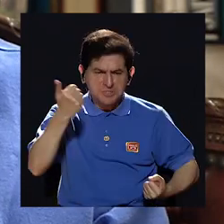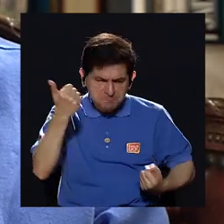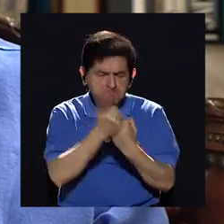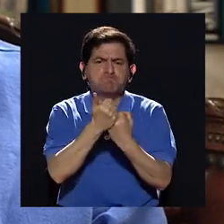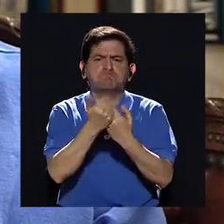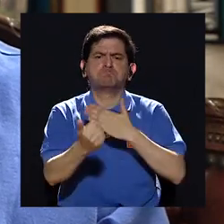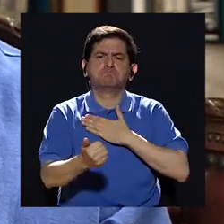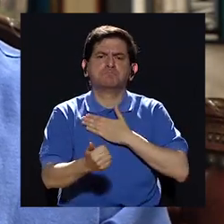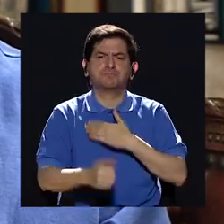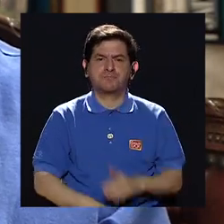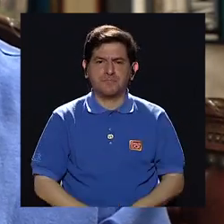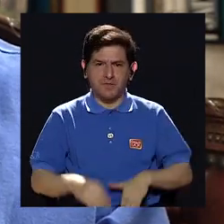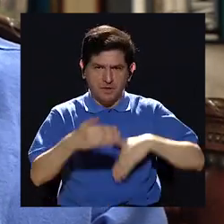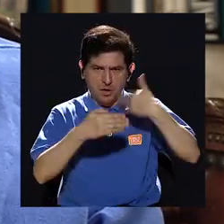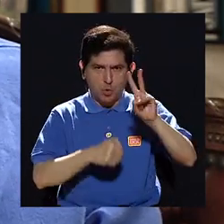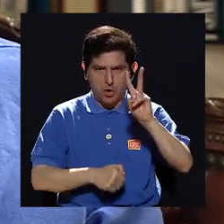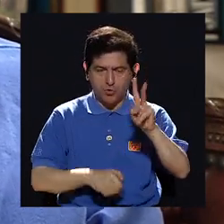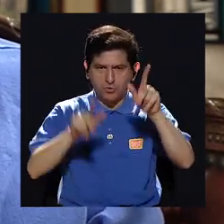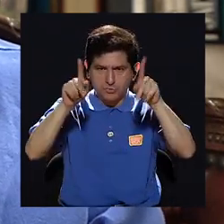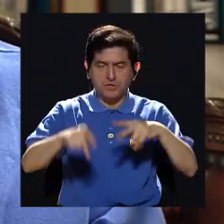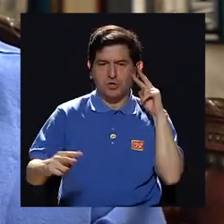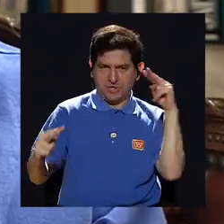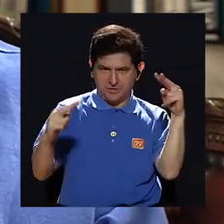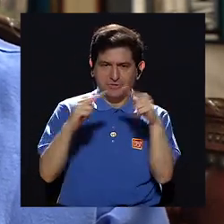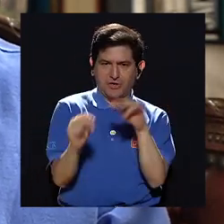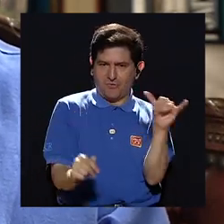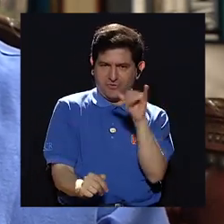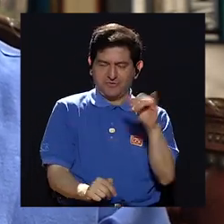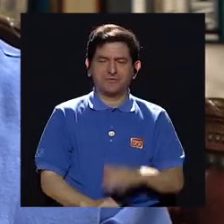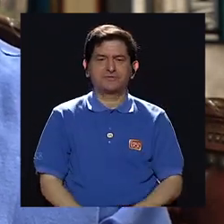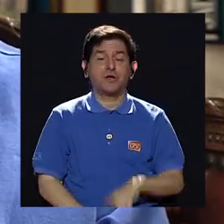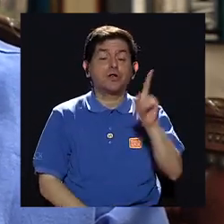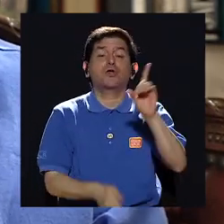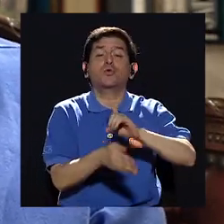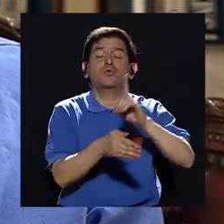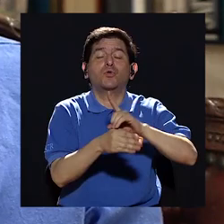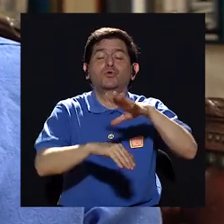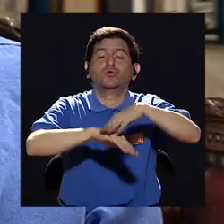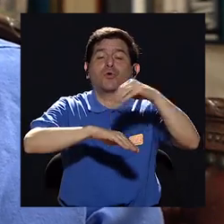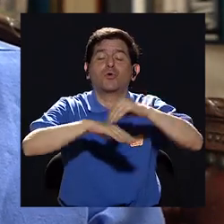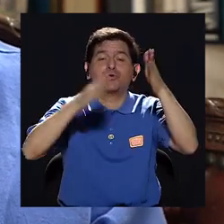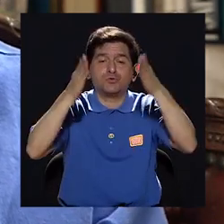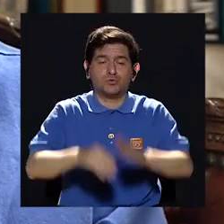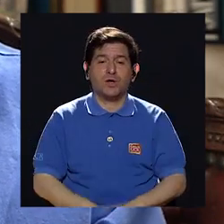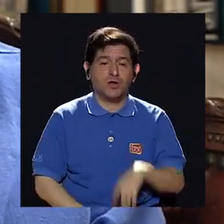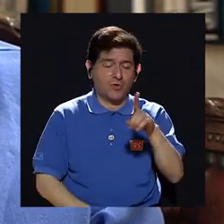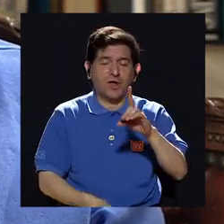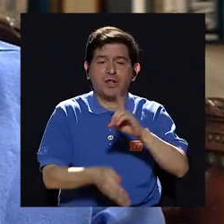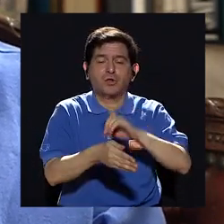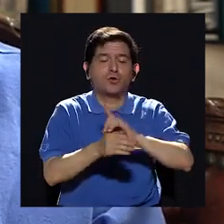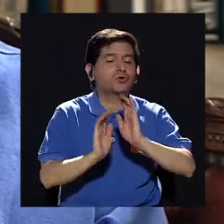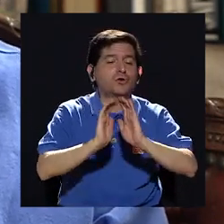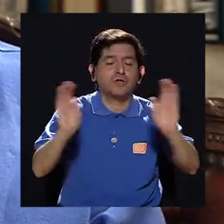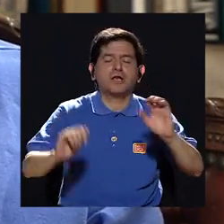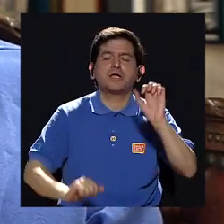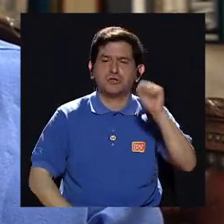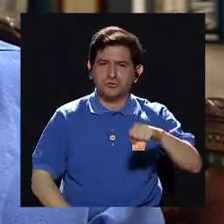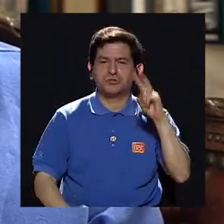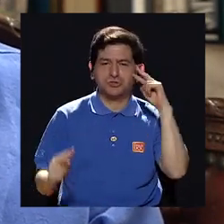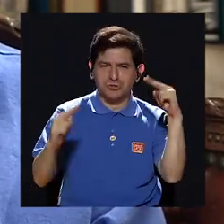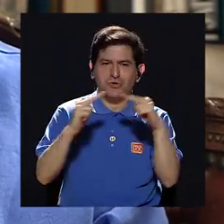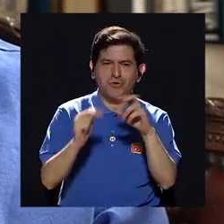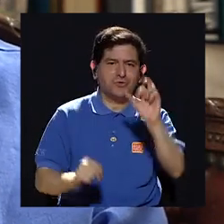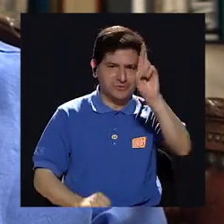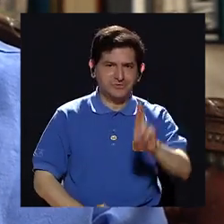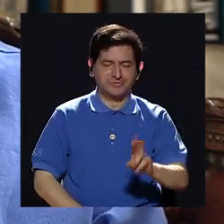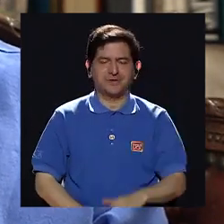apoyó y después otros dos que llegué a conocer y un médico sueco que era pediatra que sí conocía Costa